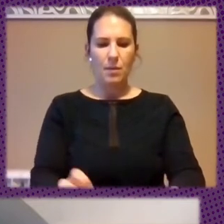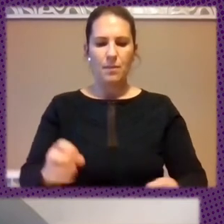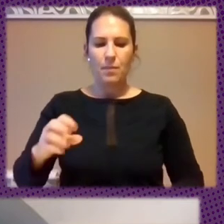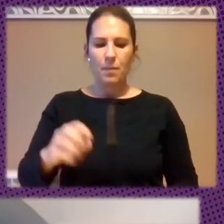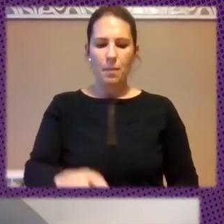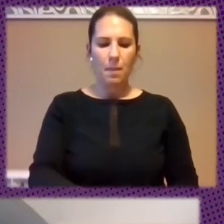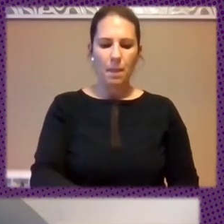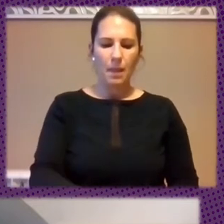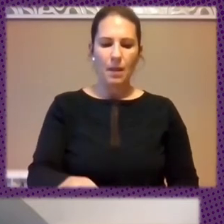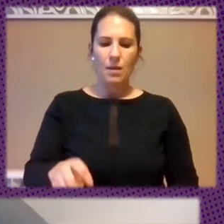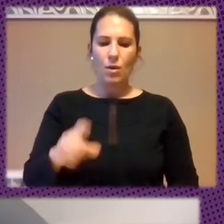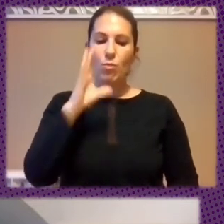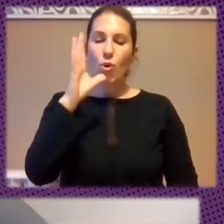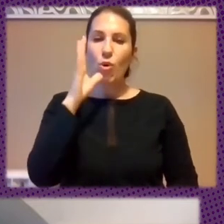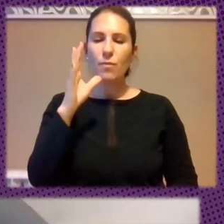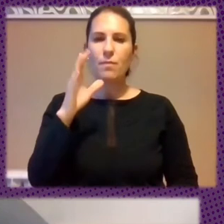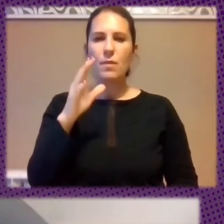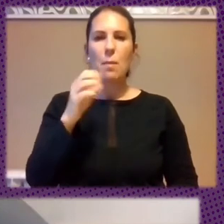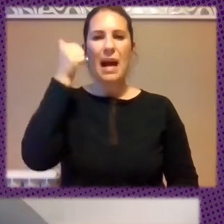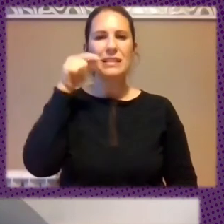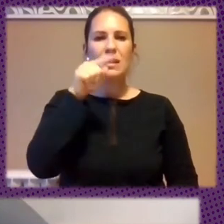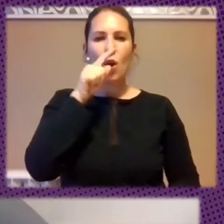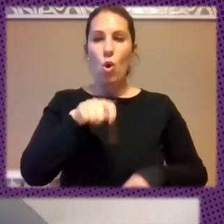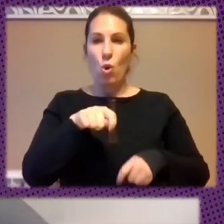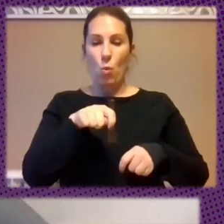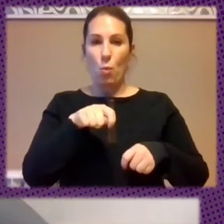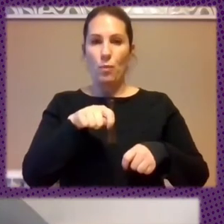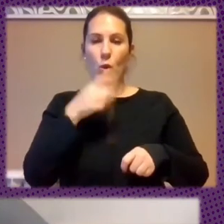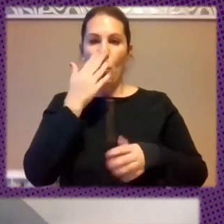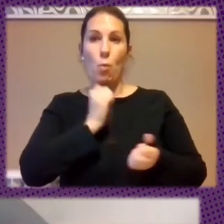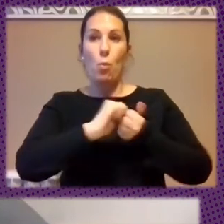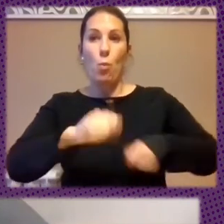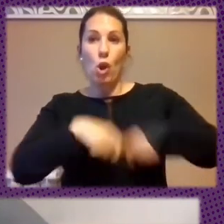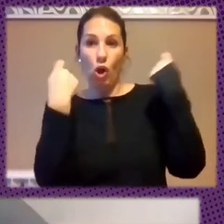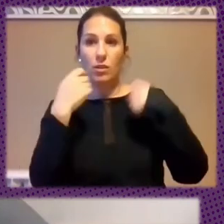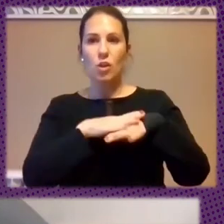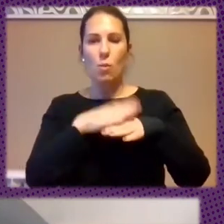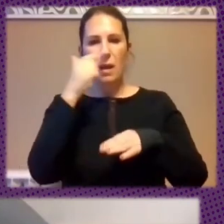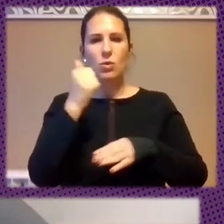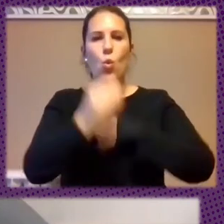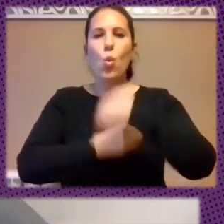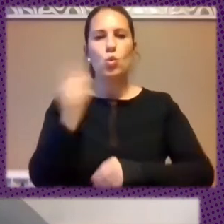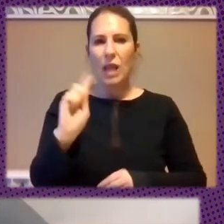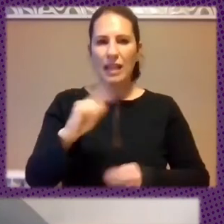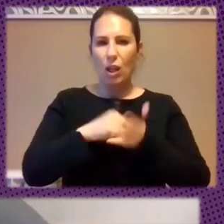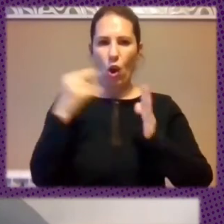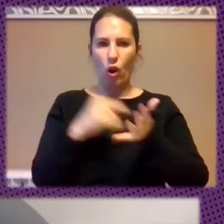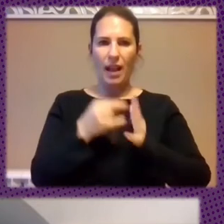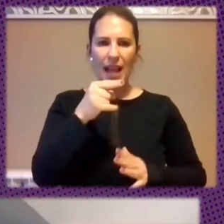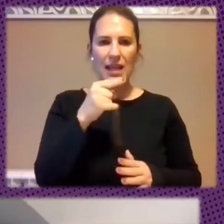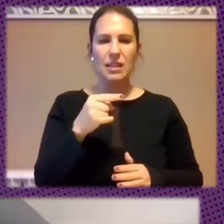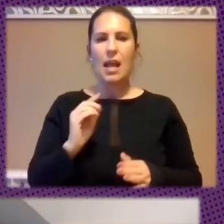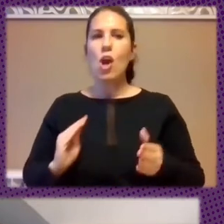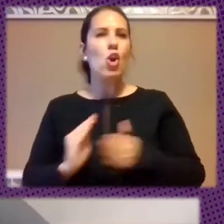Esencialmente Estamos Hablando De Dejar De Usar Tecnologías Extractivas Desinversión Estamos Hablando De